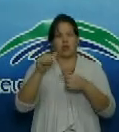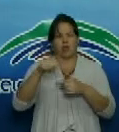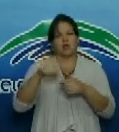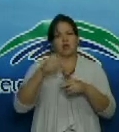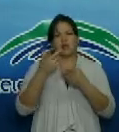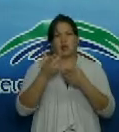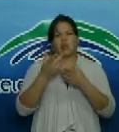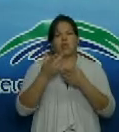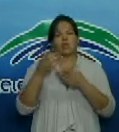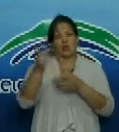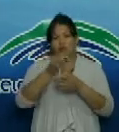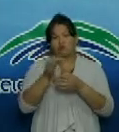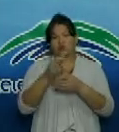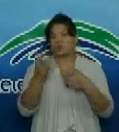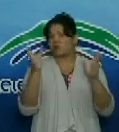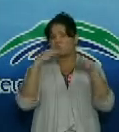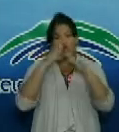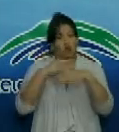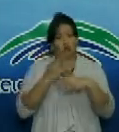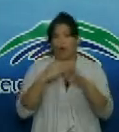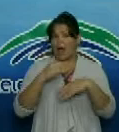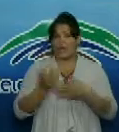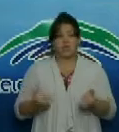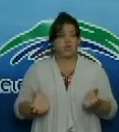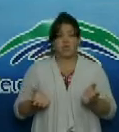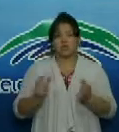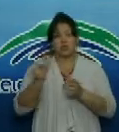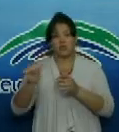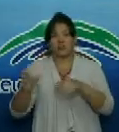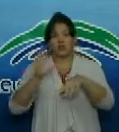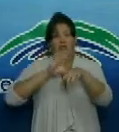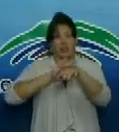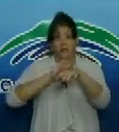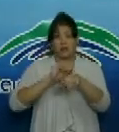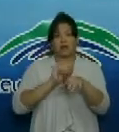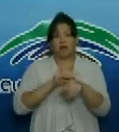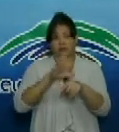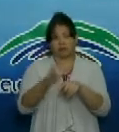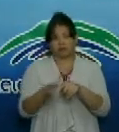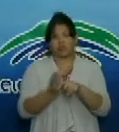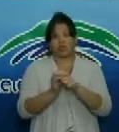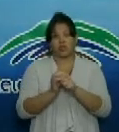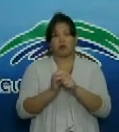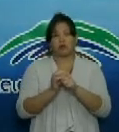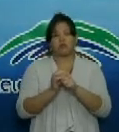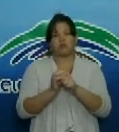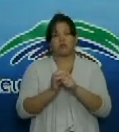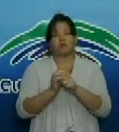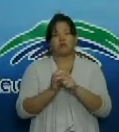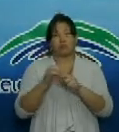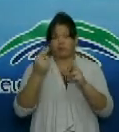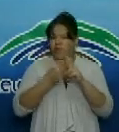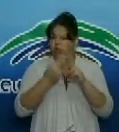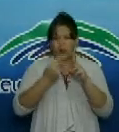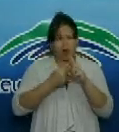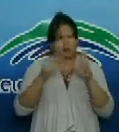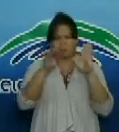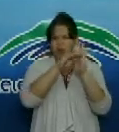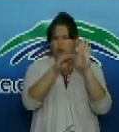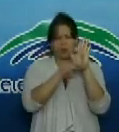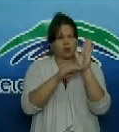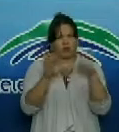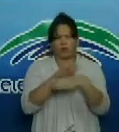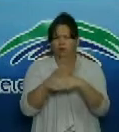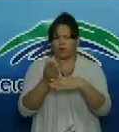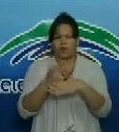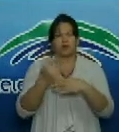es un municipio que aún no reporta casos positivos favorablemente a la COVID-19 pero se han tomado todas las medidas el